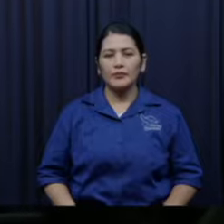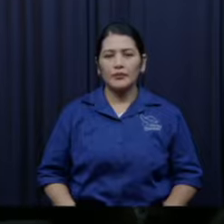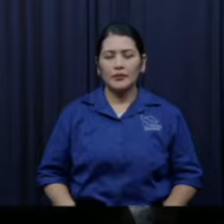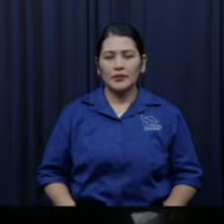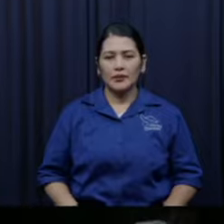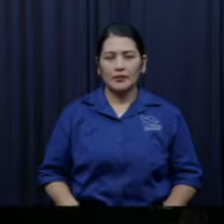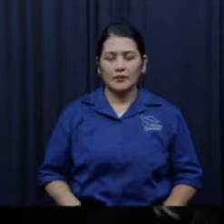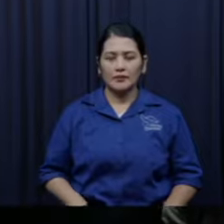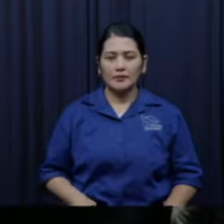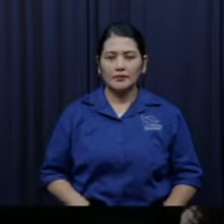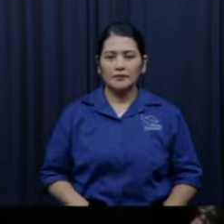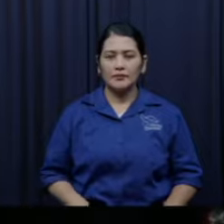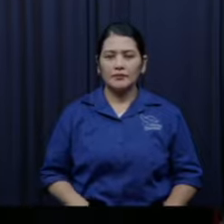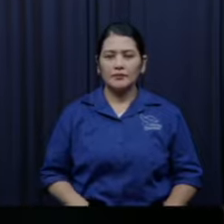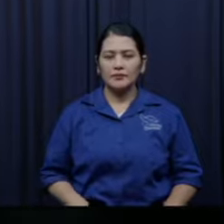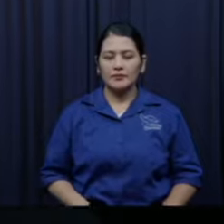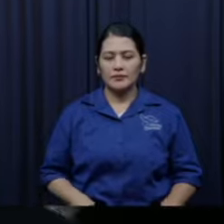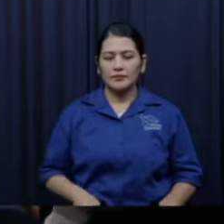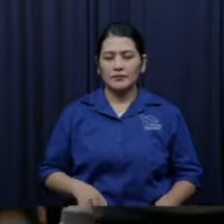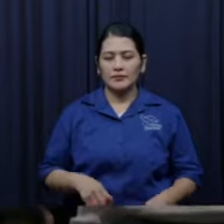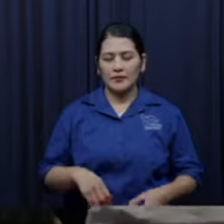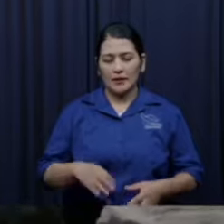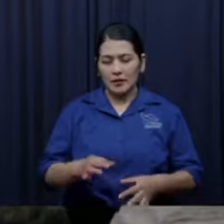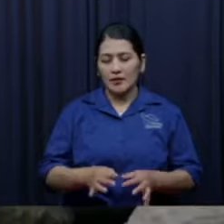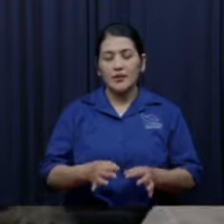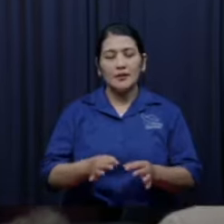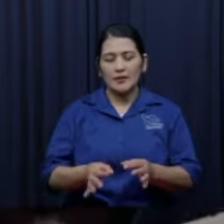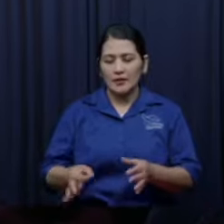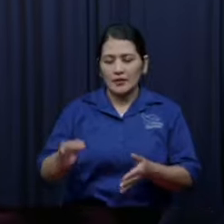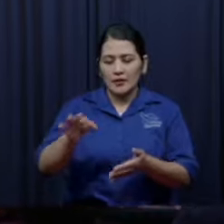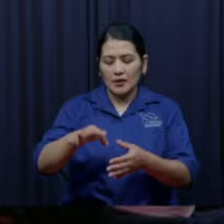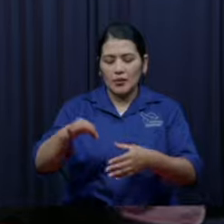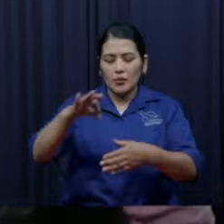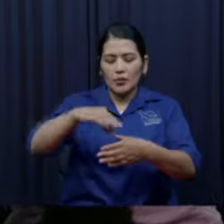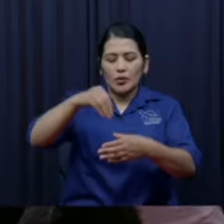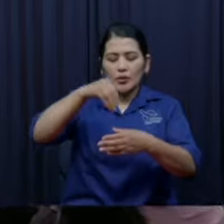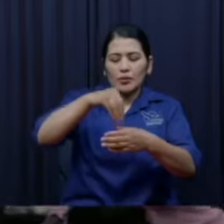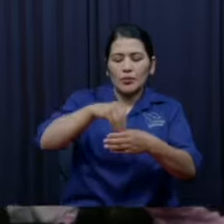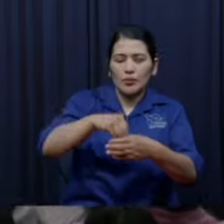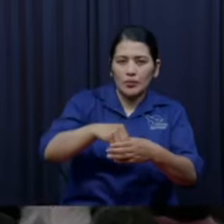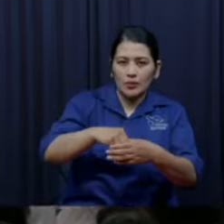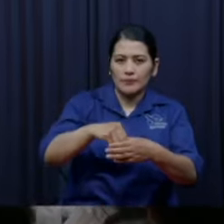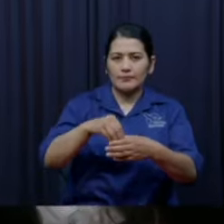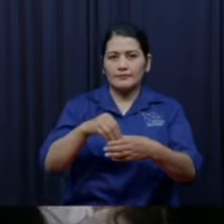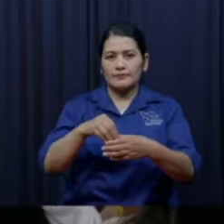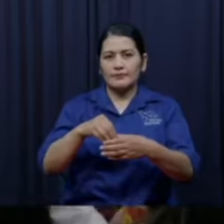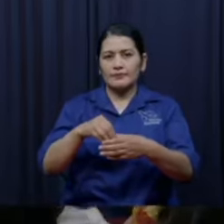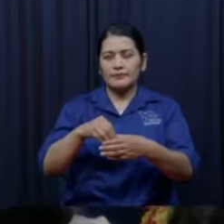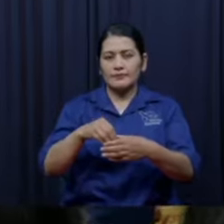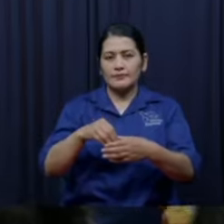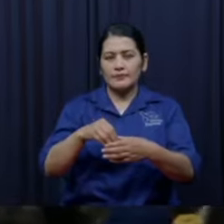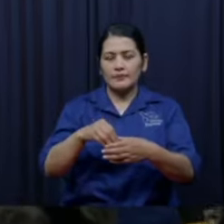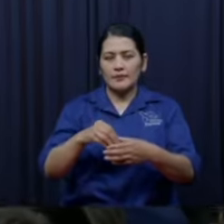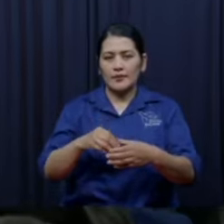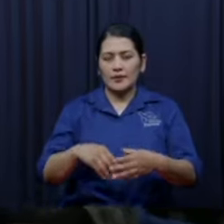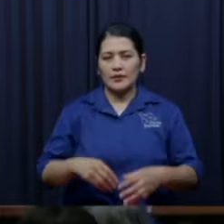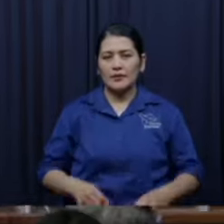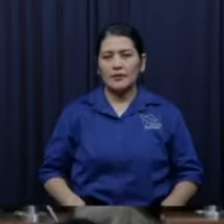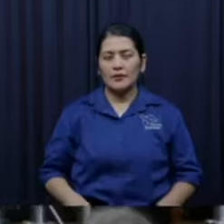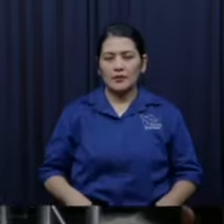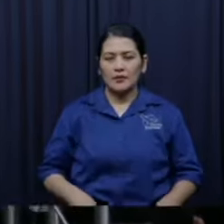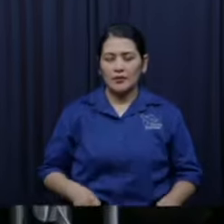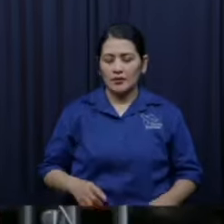morralla le dicen en México toda morralla que agarren la casa lo voy a echar en una alcancía y empezó pues a hacer